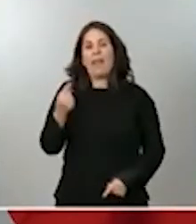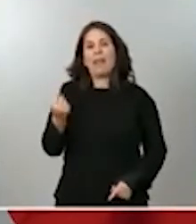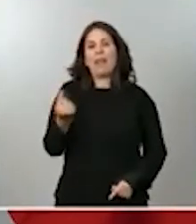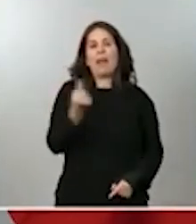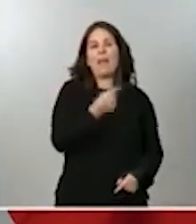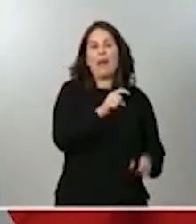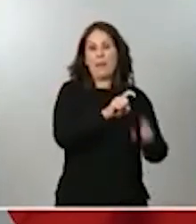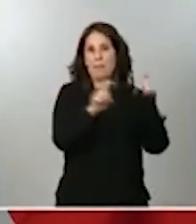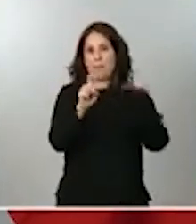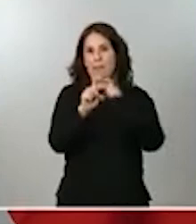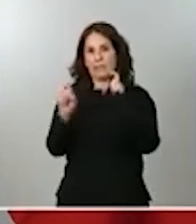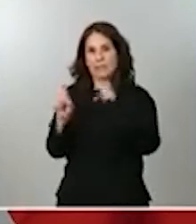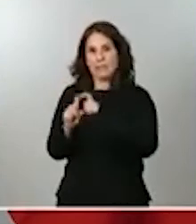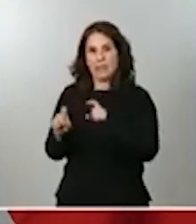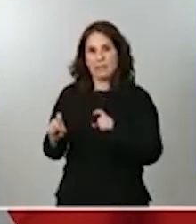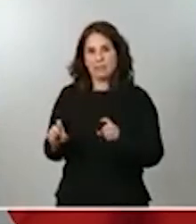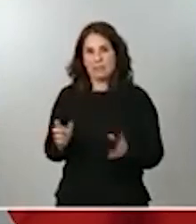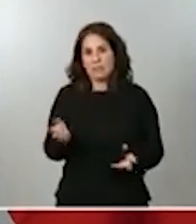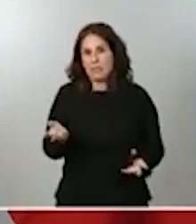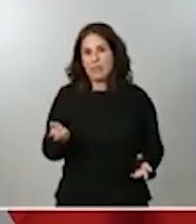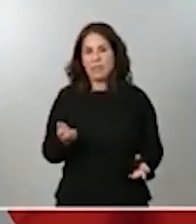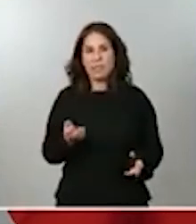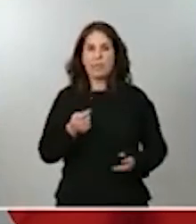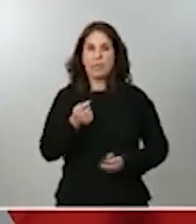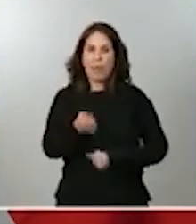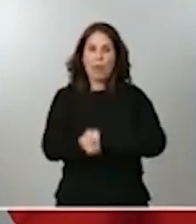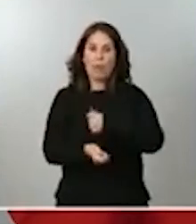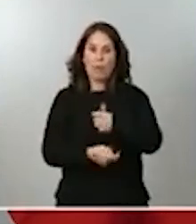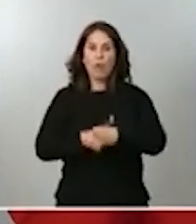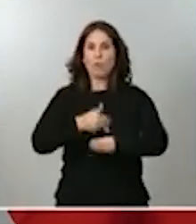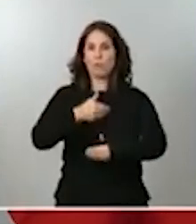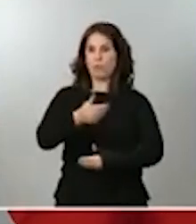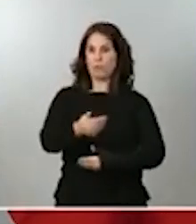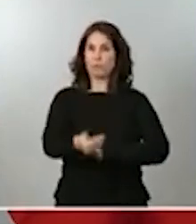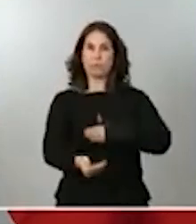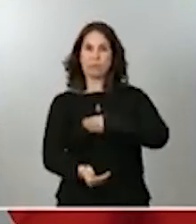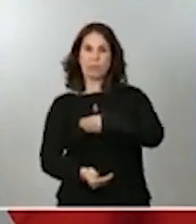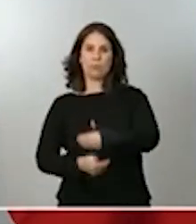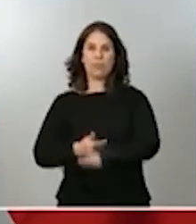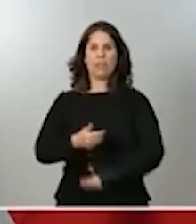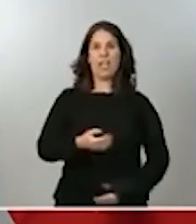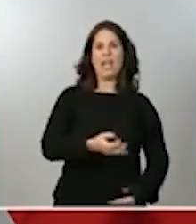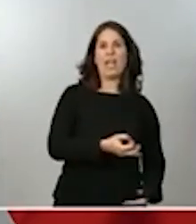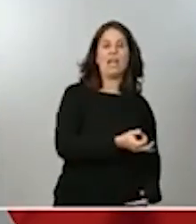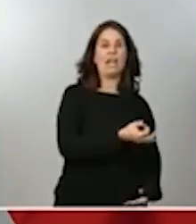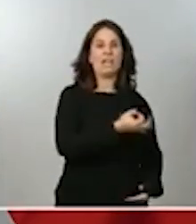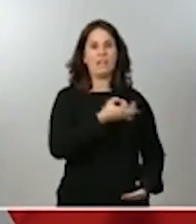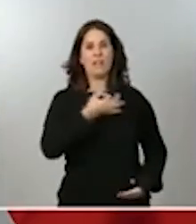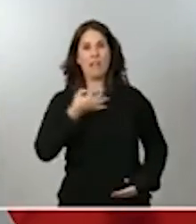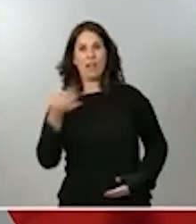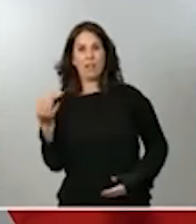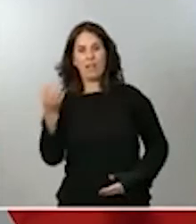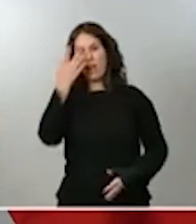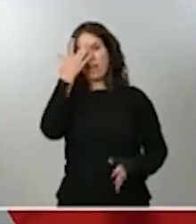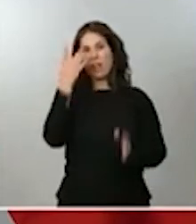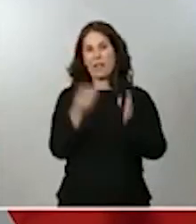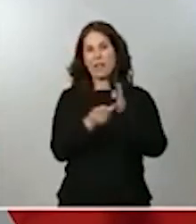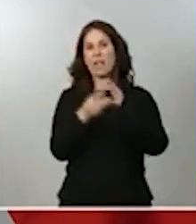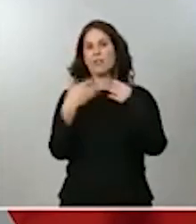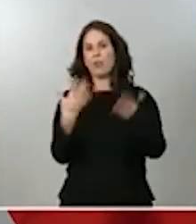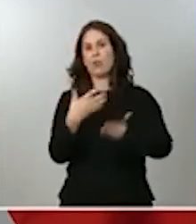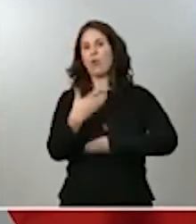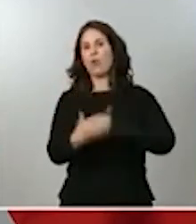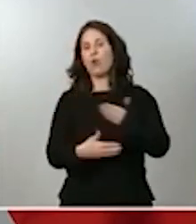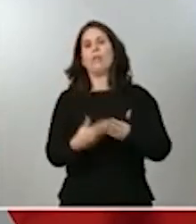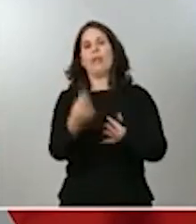seguramente a medida que se vaya desplegando la eficacia de estos reales decretos pues lógicamente tendremos datos. Pero